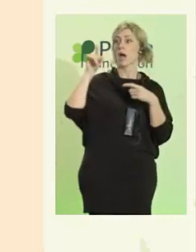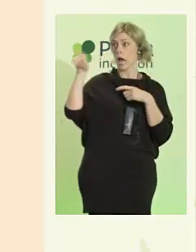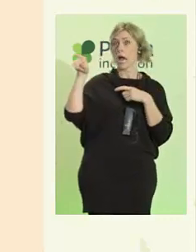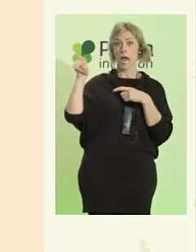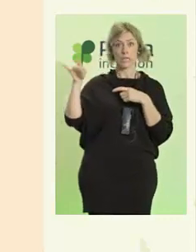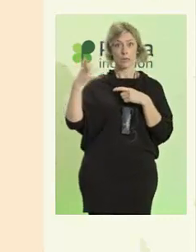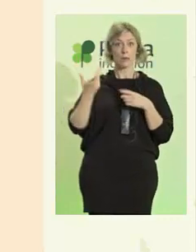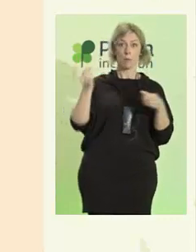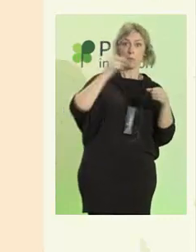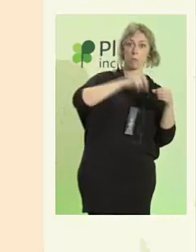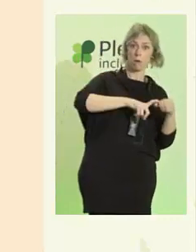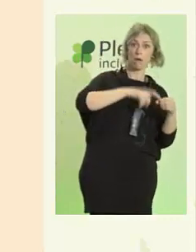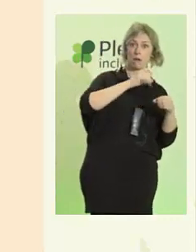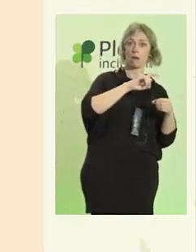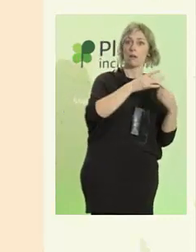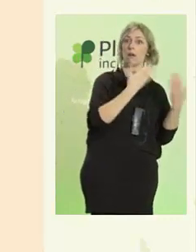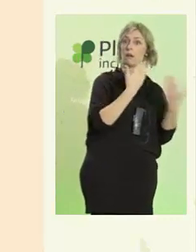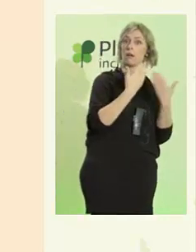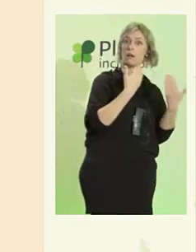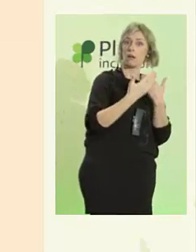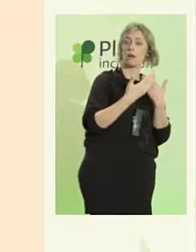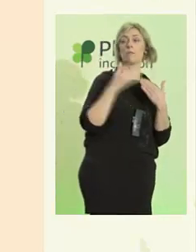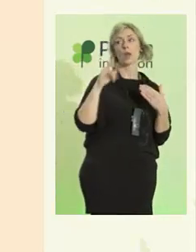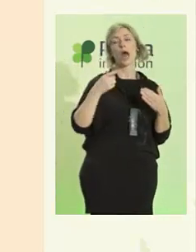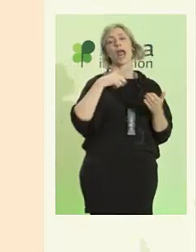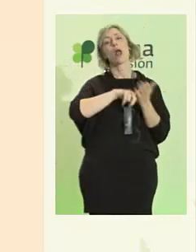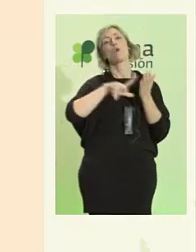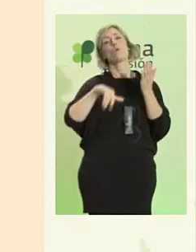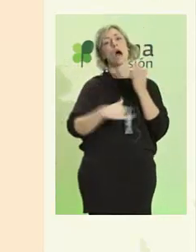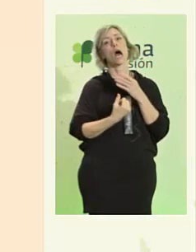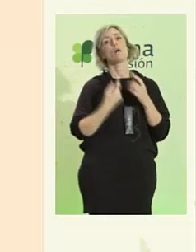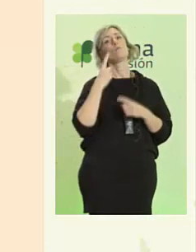conversaciones, aunque él tenía problemas de lenguaje.